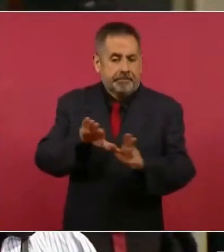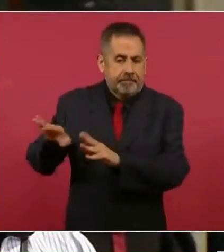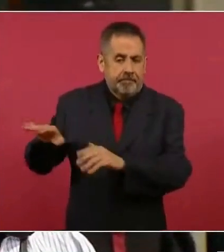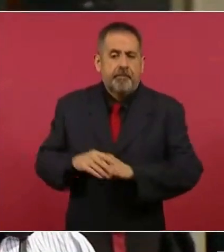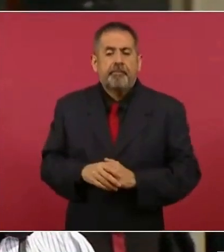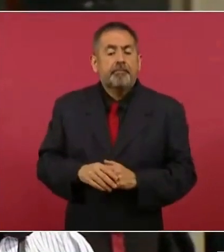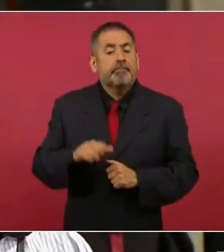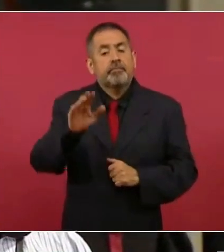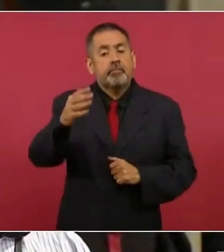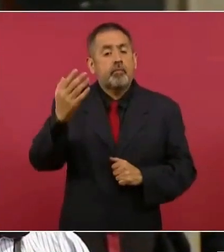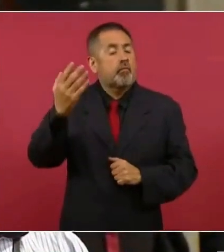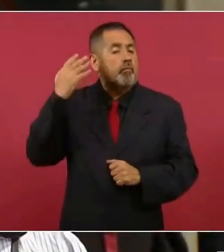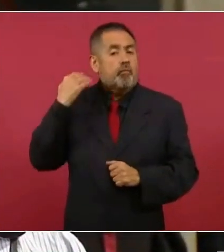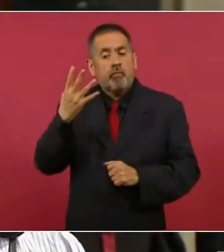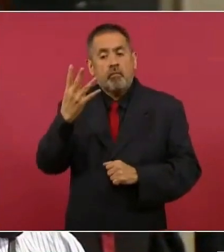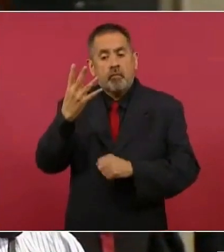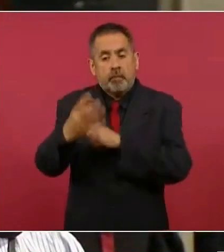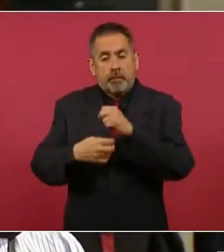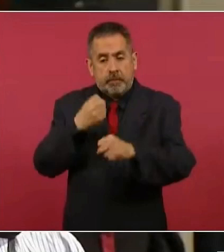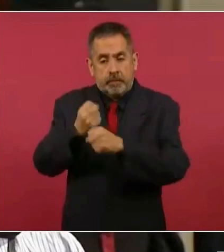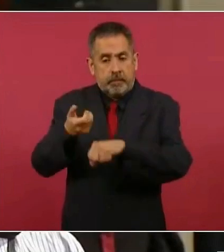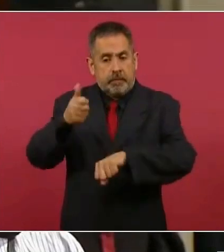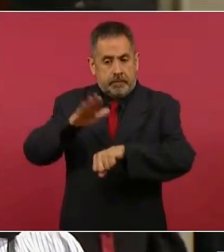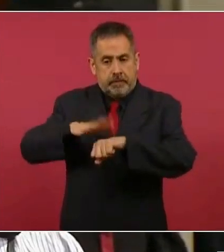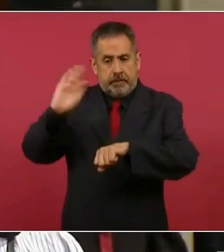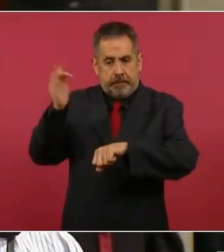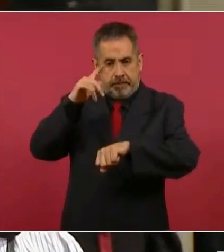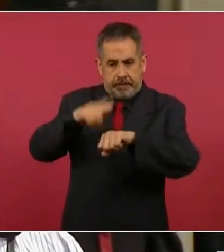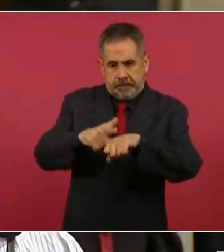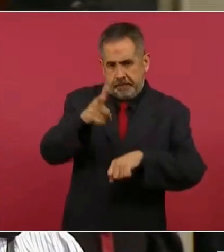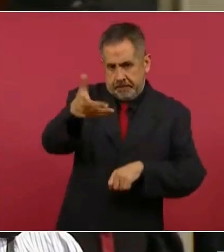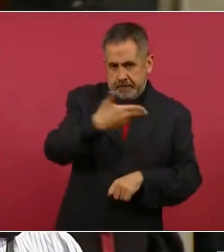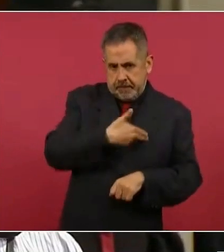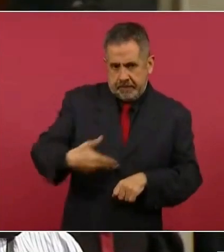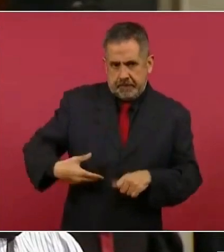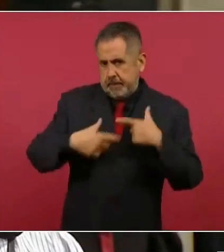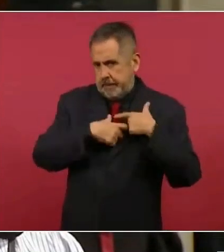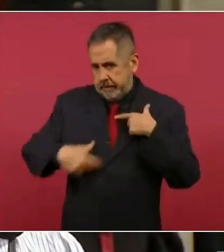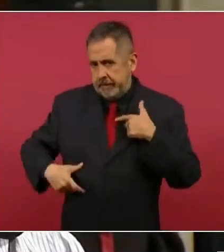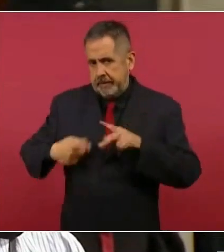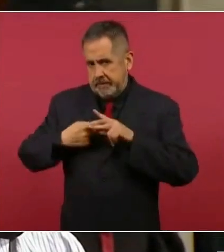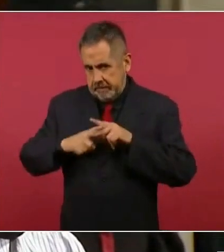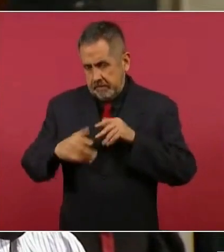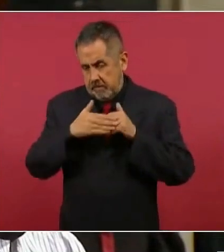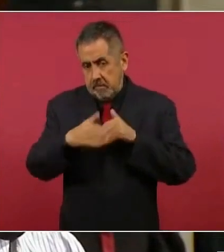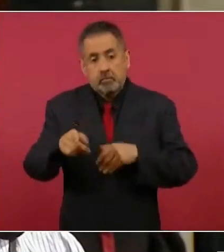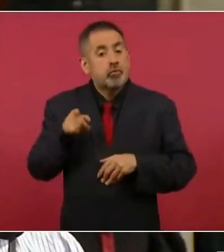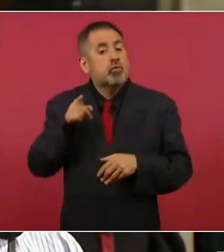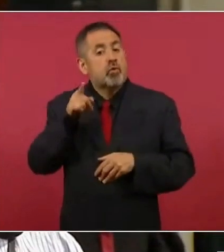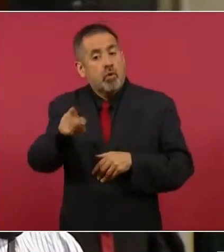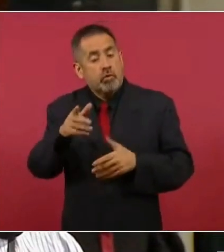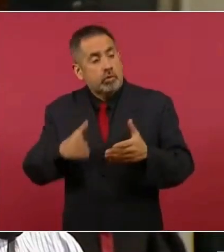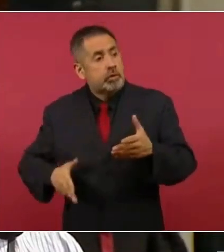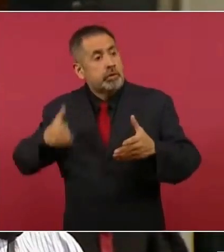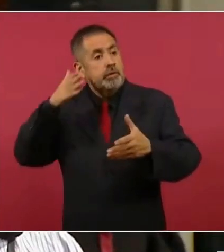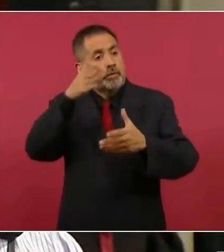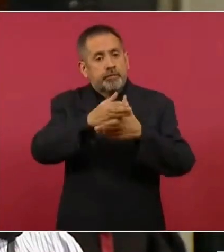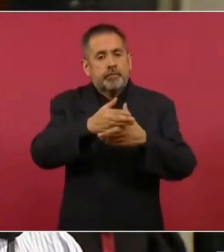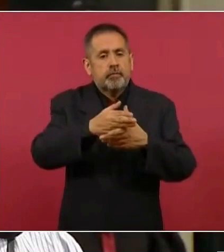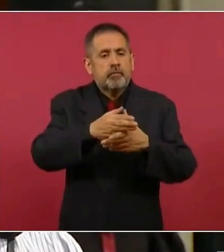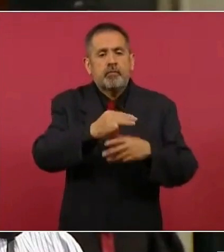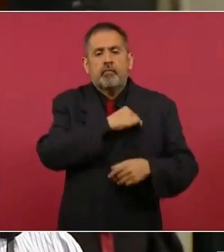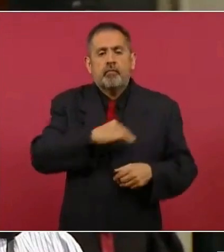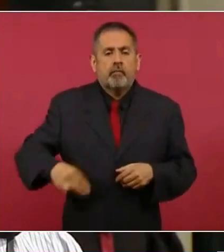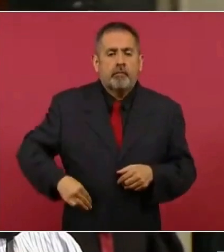Hace cuatro años inició la administración esta federal de usted. Presidente, usted fue al municipio del Fuerte,